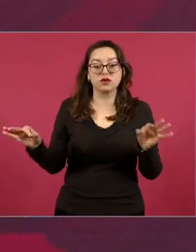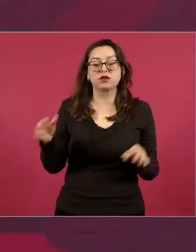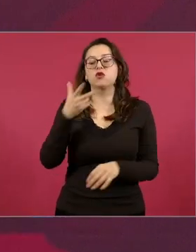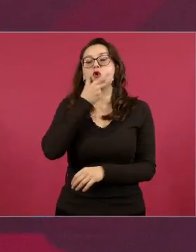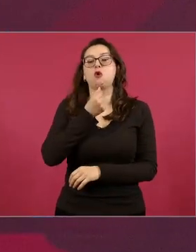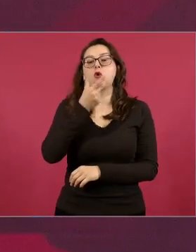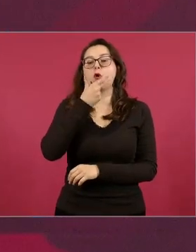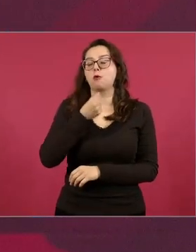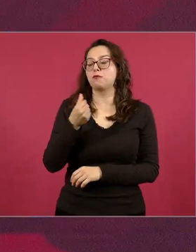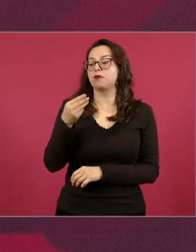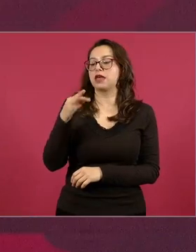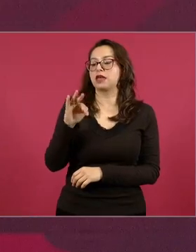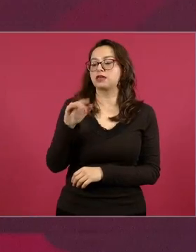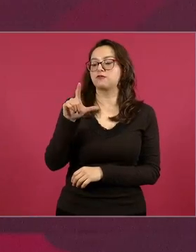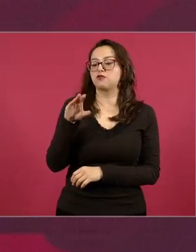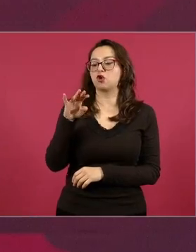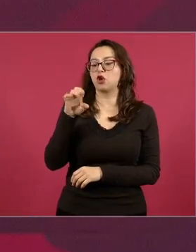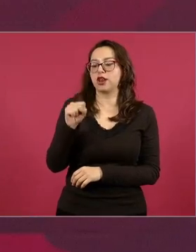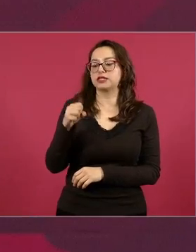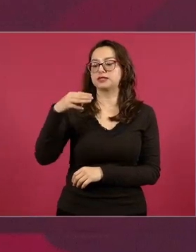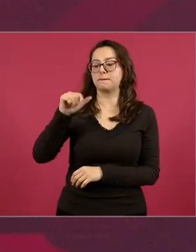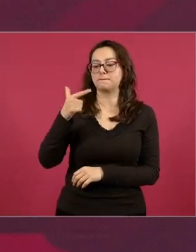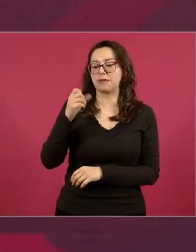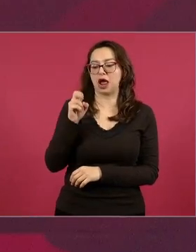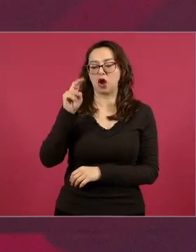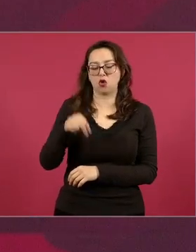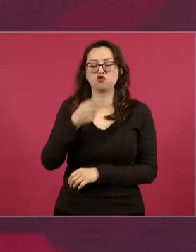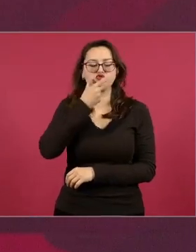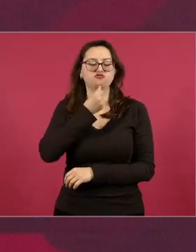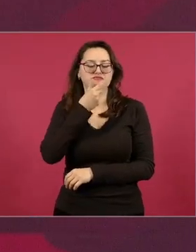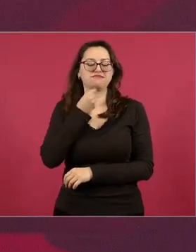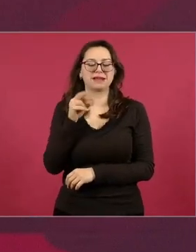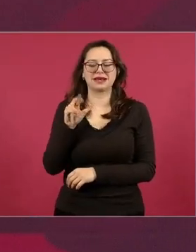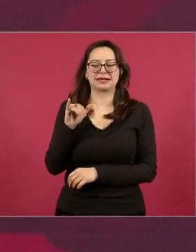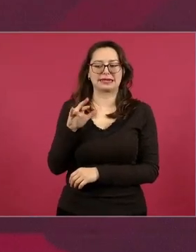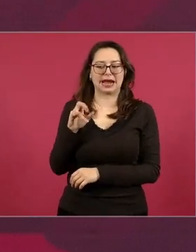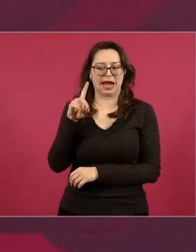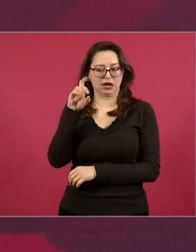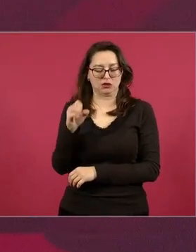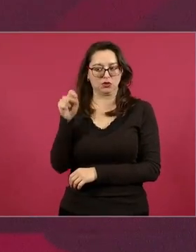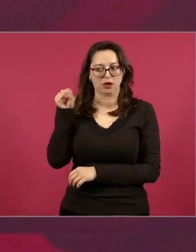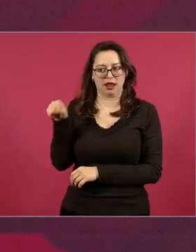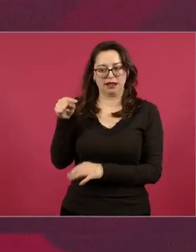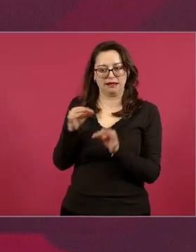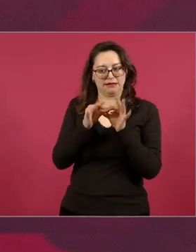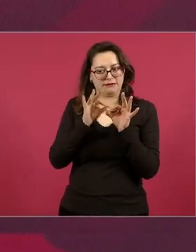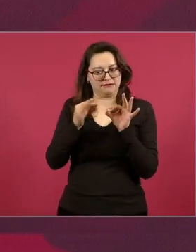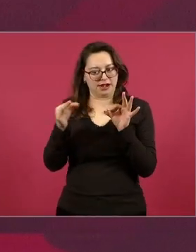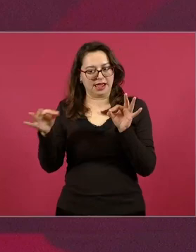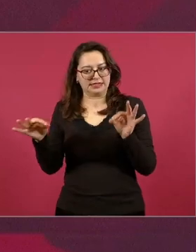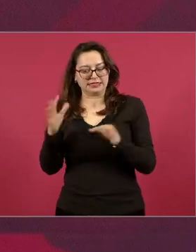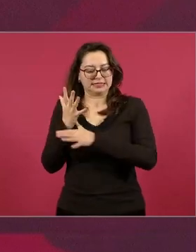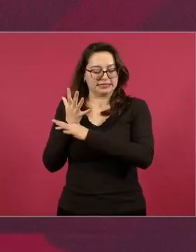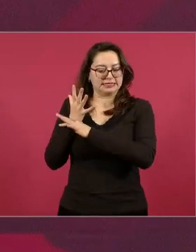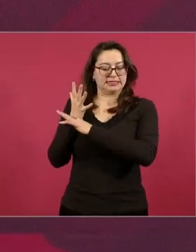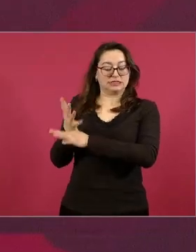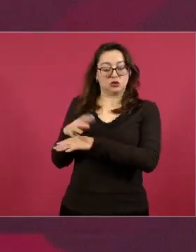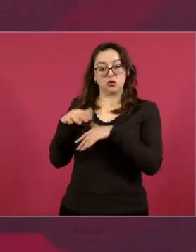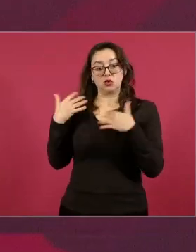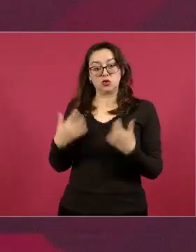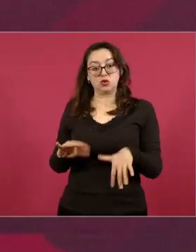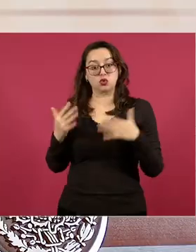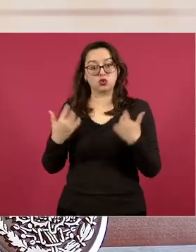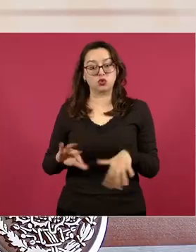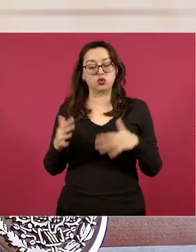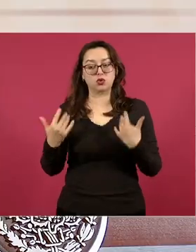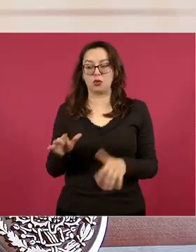Magón que es buenísima de Ricardo Flores Magón que precisamente hace 15 20 años en